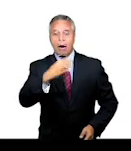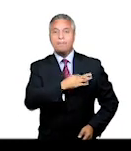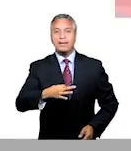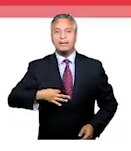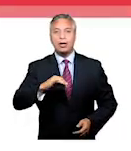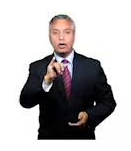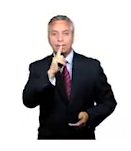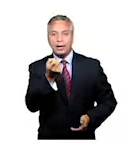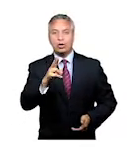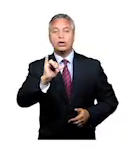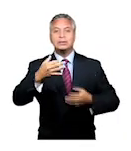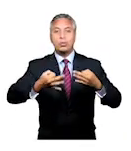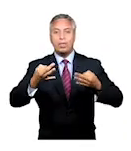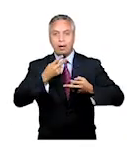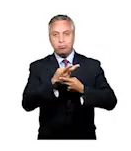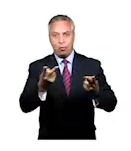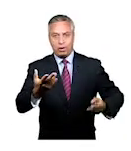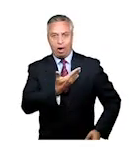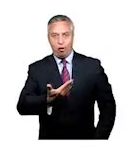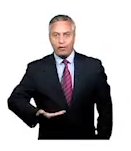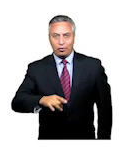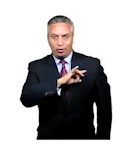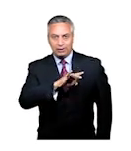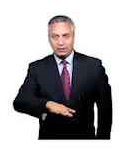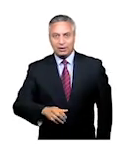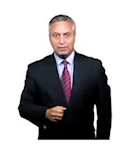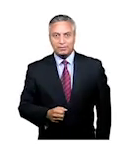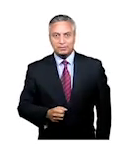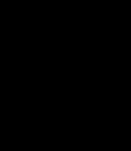sin drogas. Ministerio del Interior y Seguridad Pública. Gobierno de Chile.